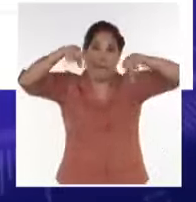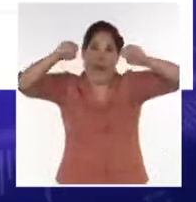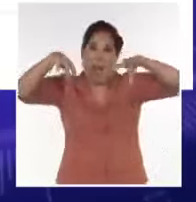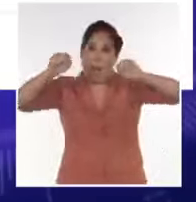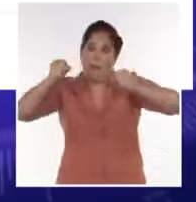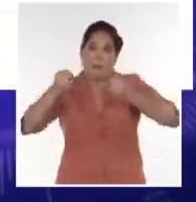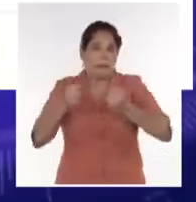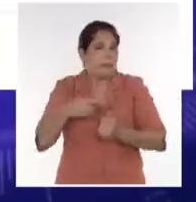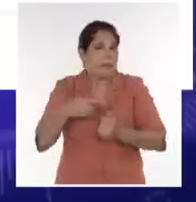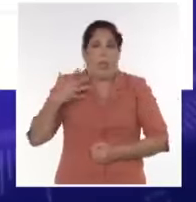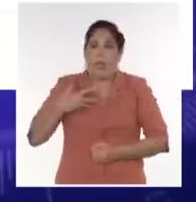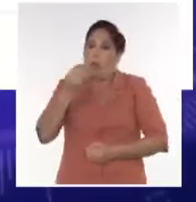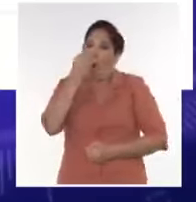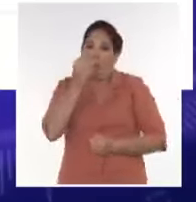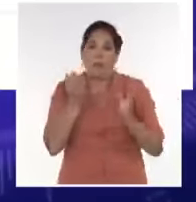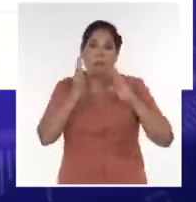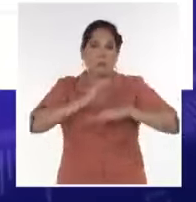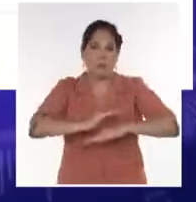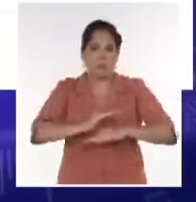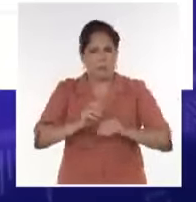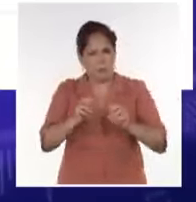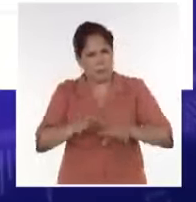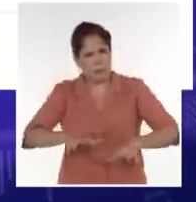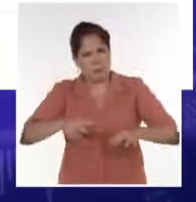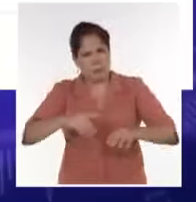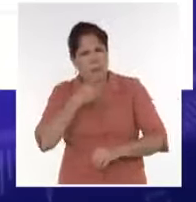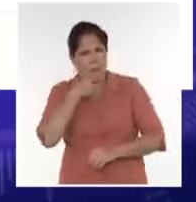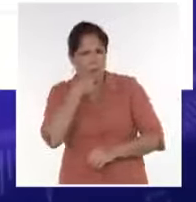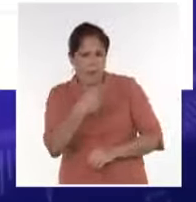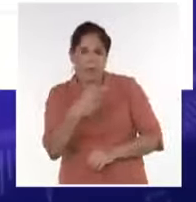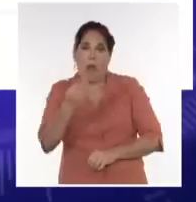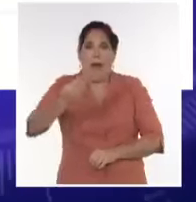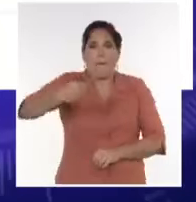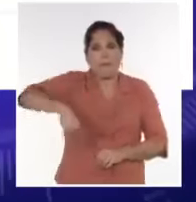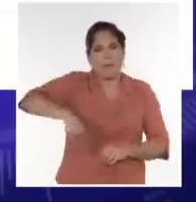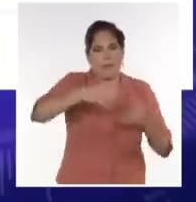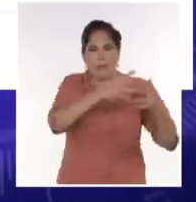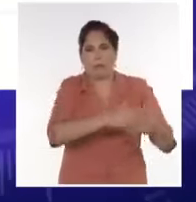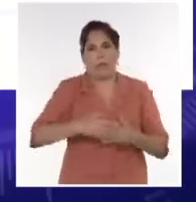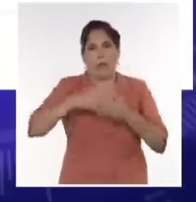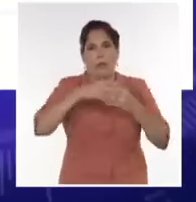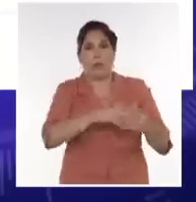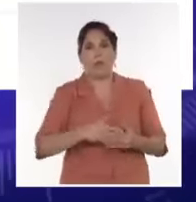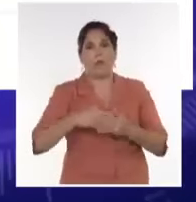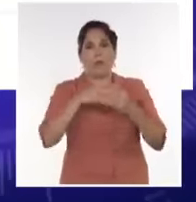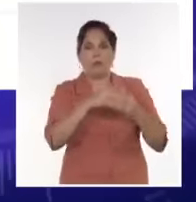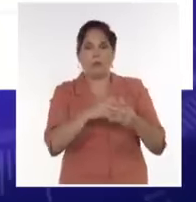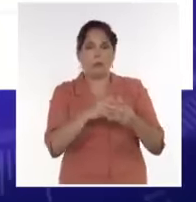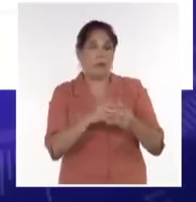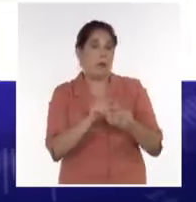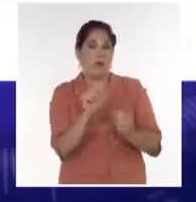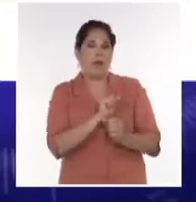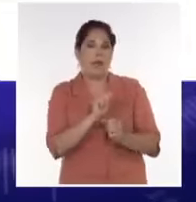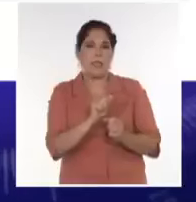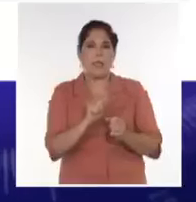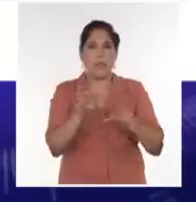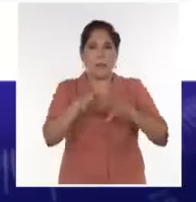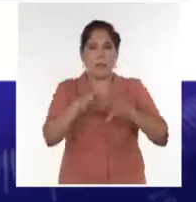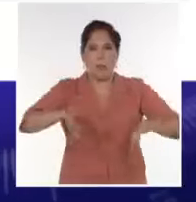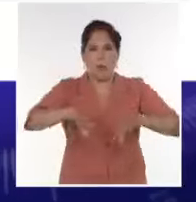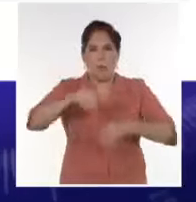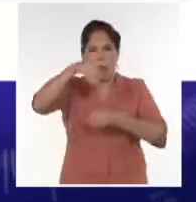distribución de alimentos. Este contexto, dijo, se intenta aprovechar por los enemigos de la revolución con fines desestabilizadores.